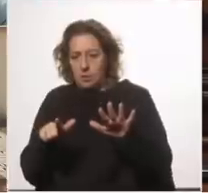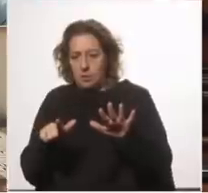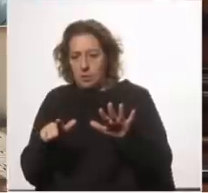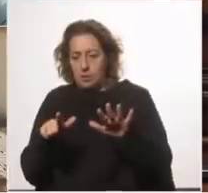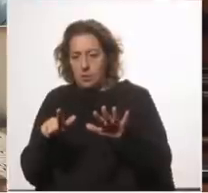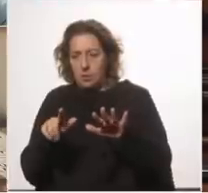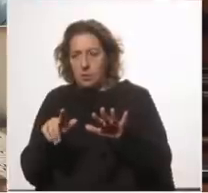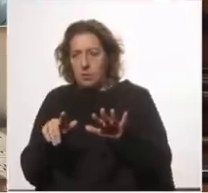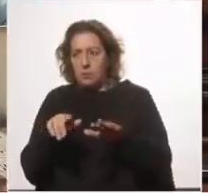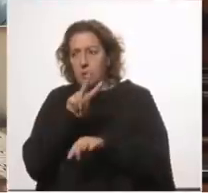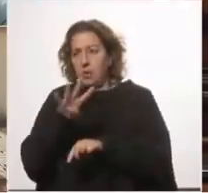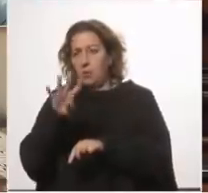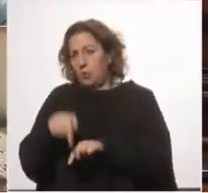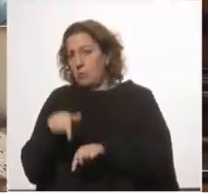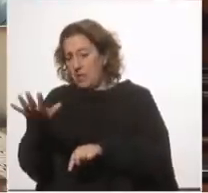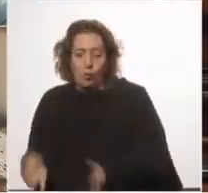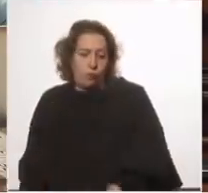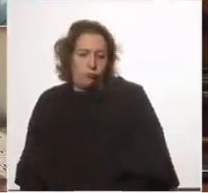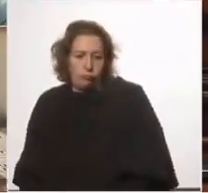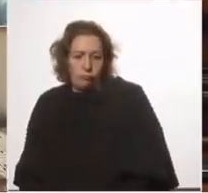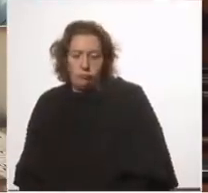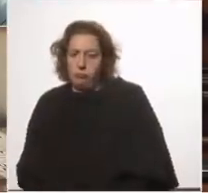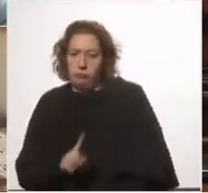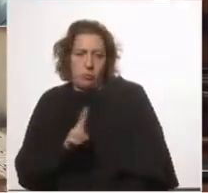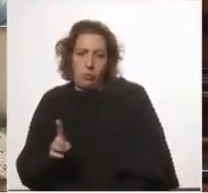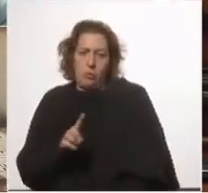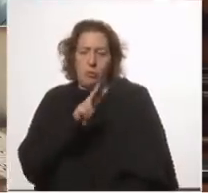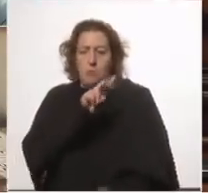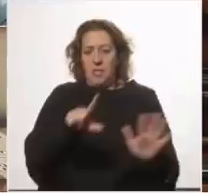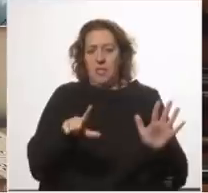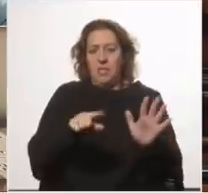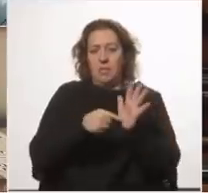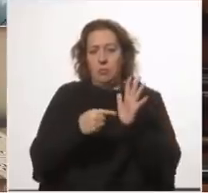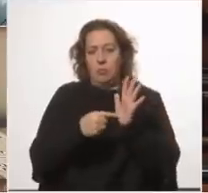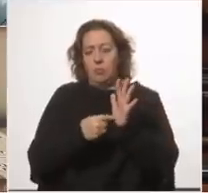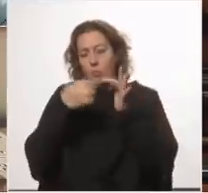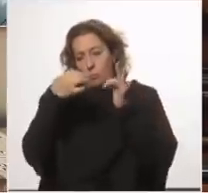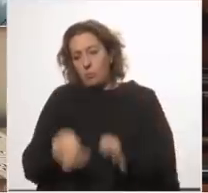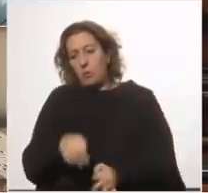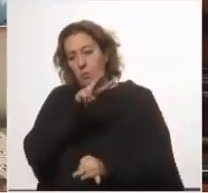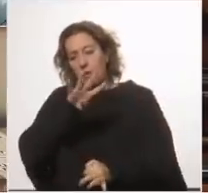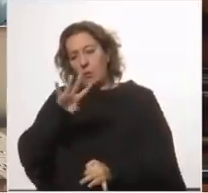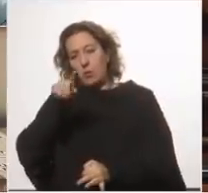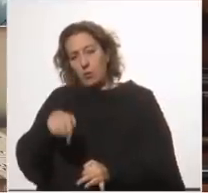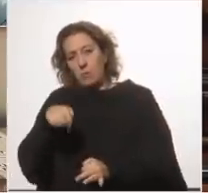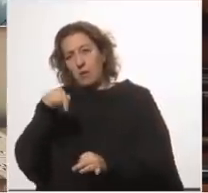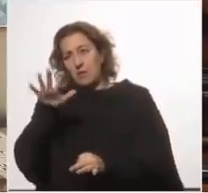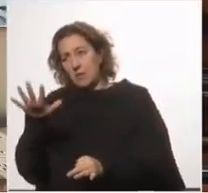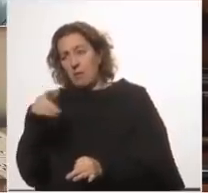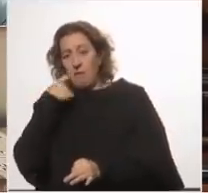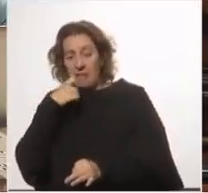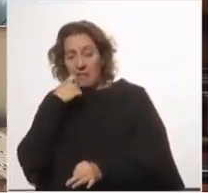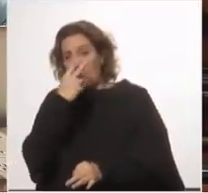24 y medio, nunca nos da que si son 27 puntos y se cumplieron 24 y medio faltan 2 y medio y